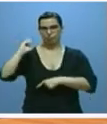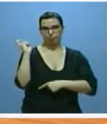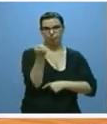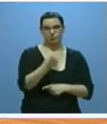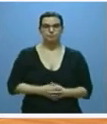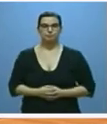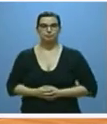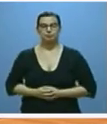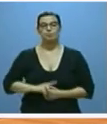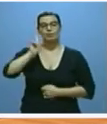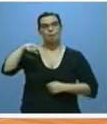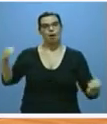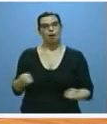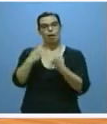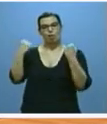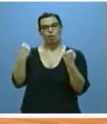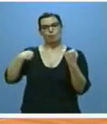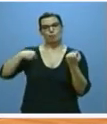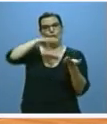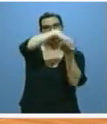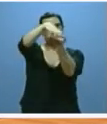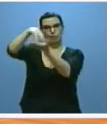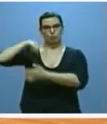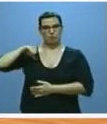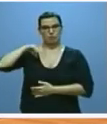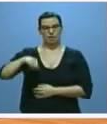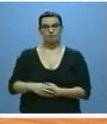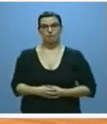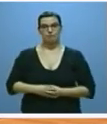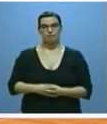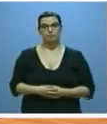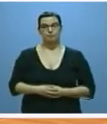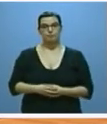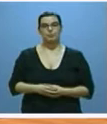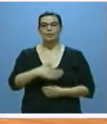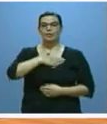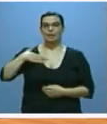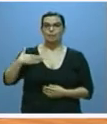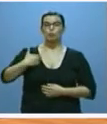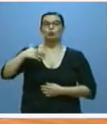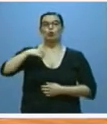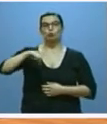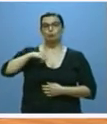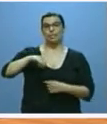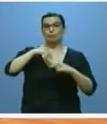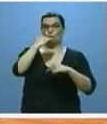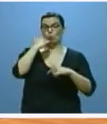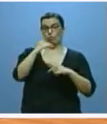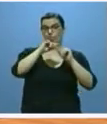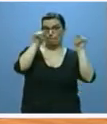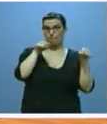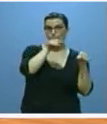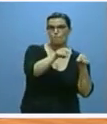Y también acciones sobre las infraestructuras hospitalarias con la finalización de la ampliación del Hospital Provincial de Zamora la